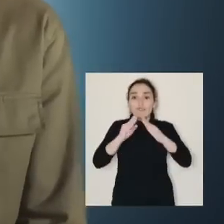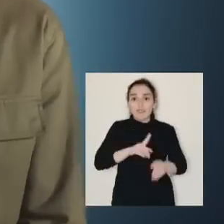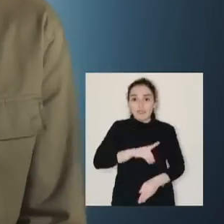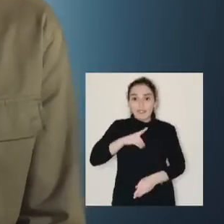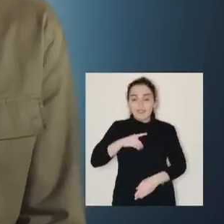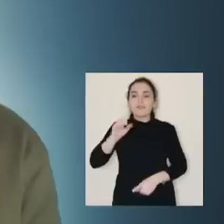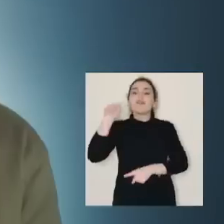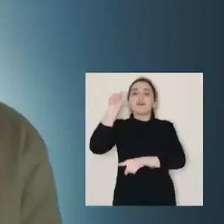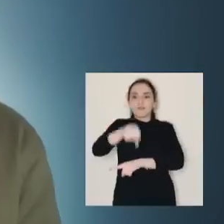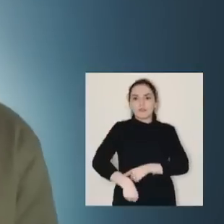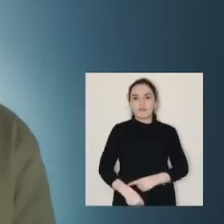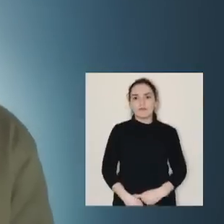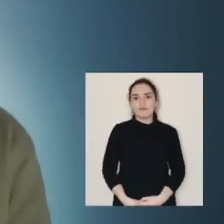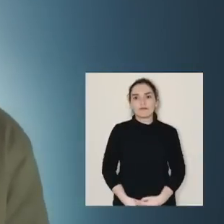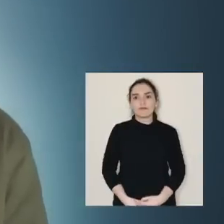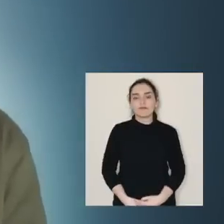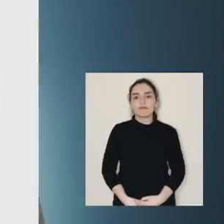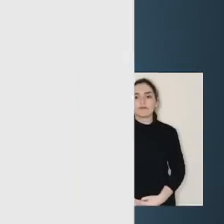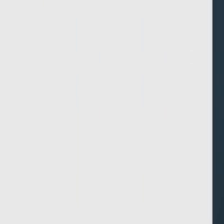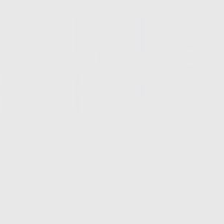Por el derecho a vivienda digna, apruebo.